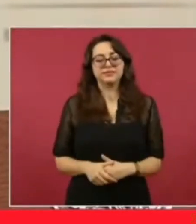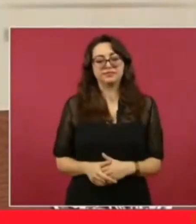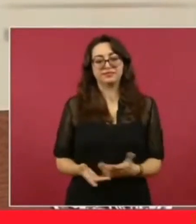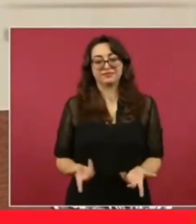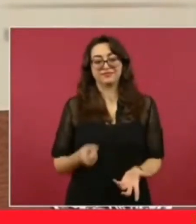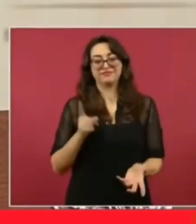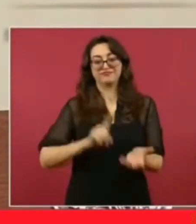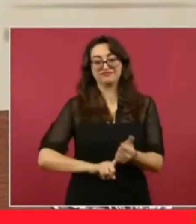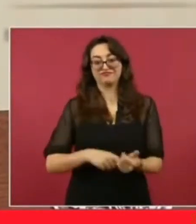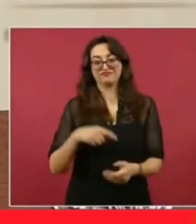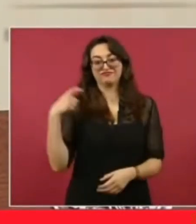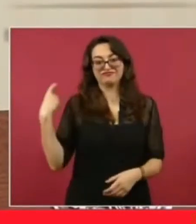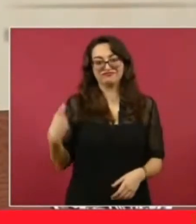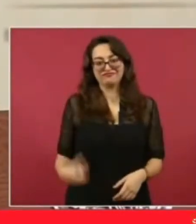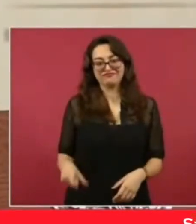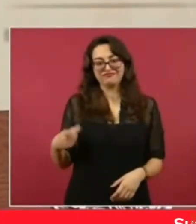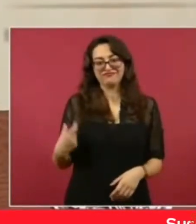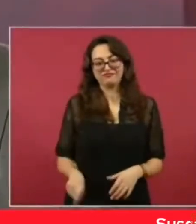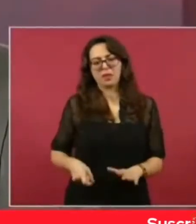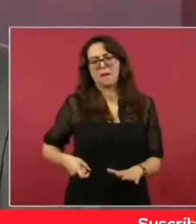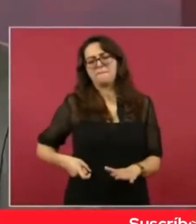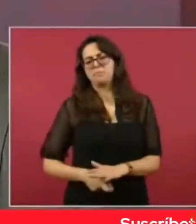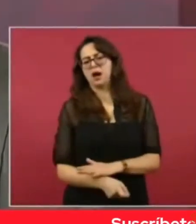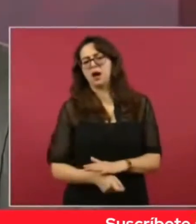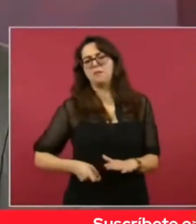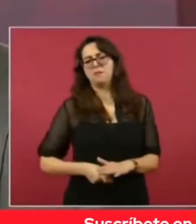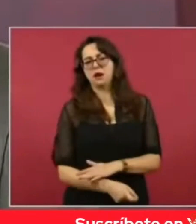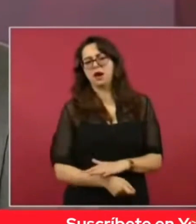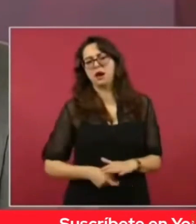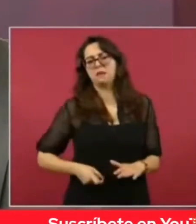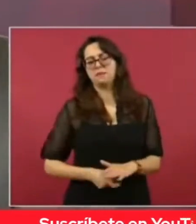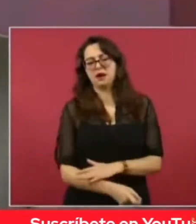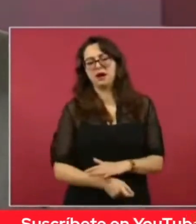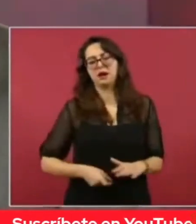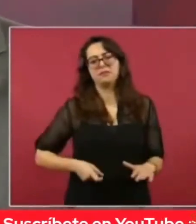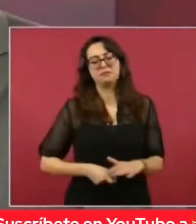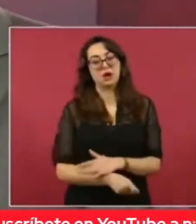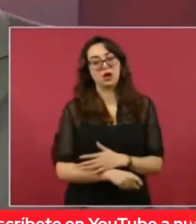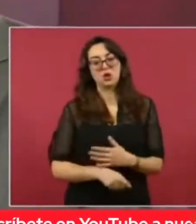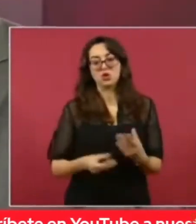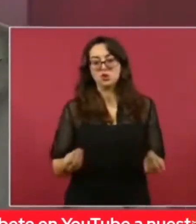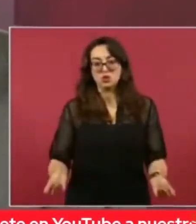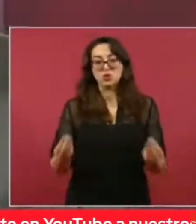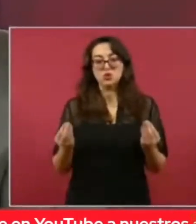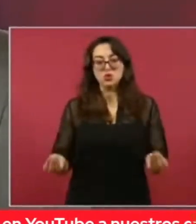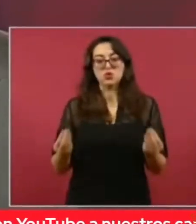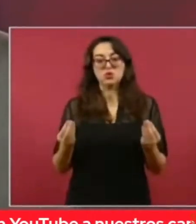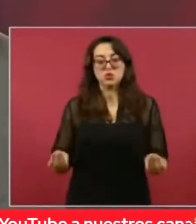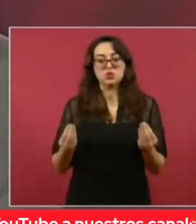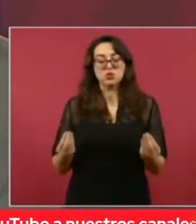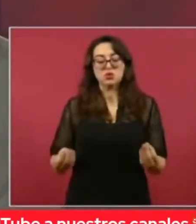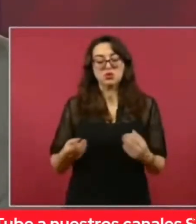con mucho dinero en las redes sociales, en las benditas redes sociales. Pero en fin,